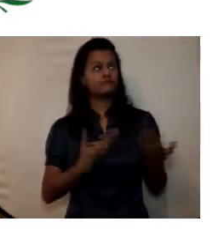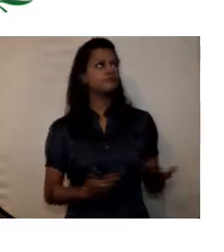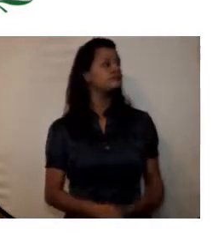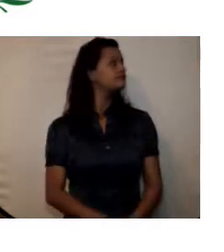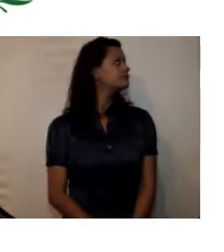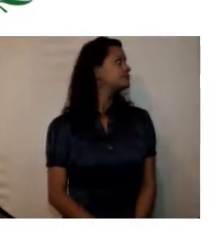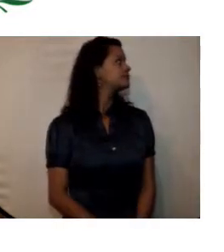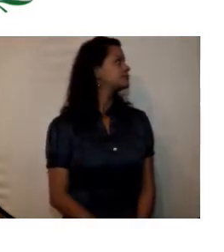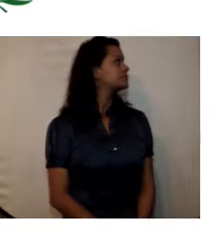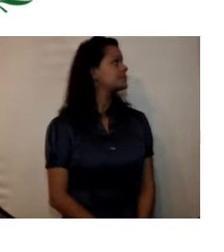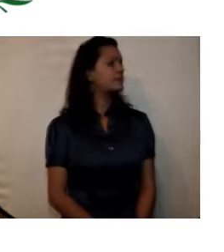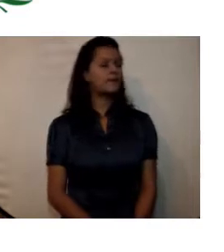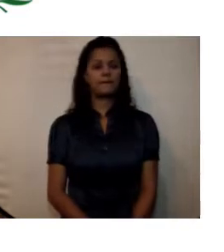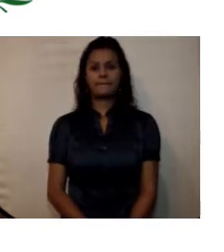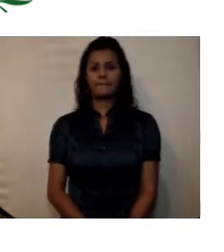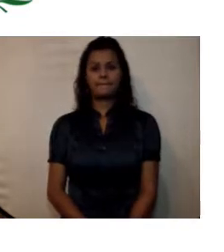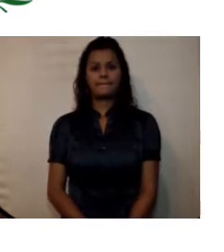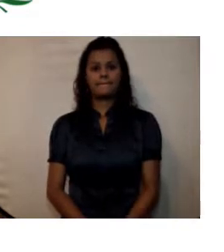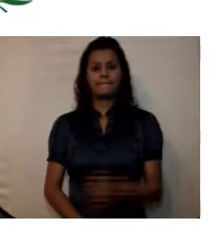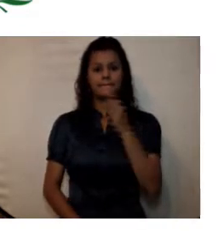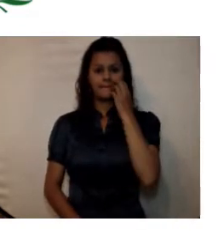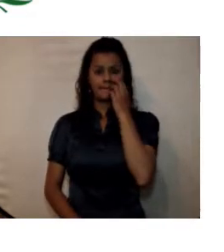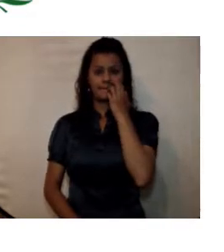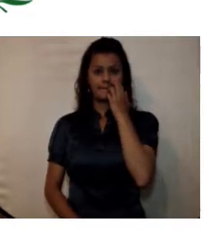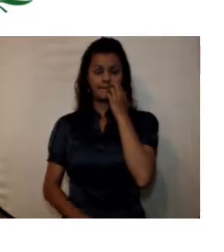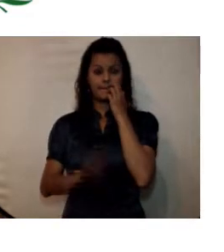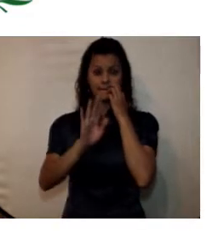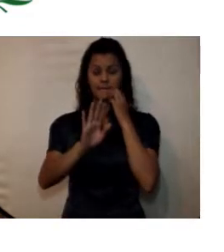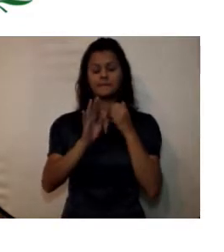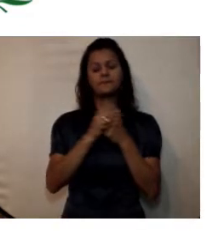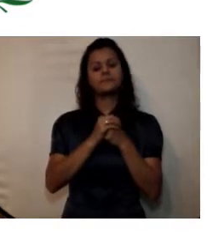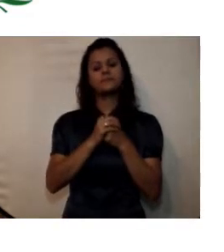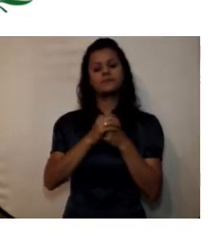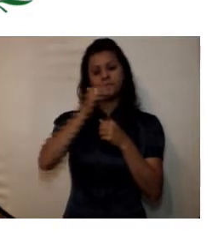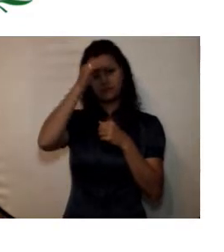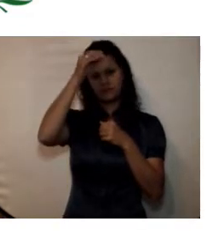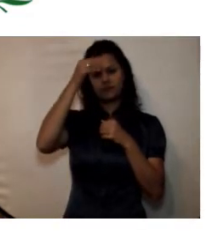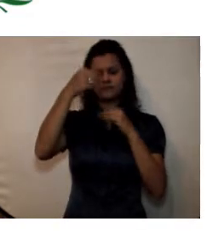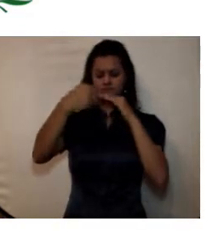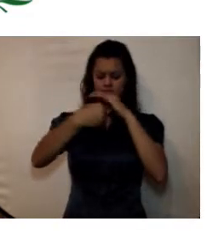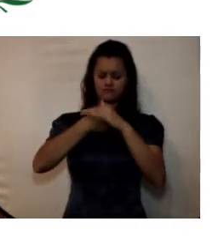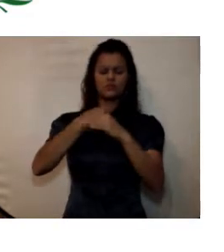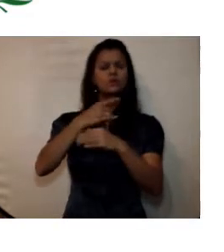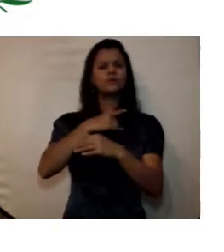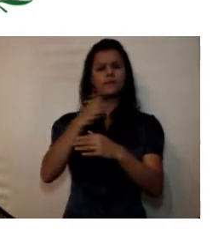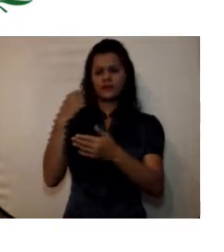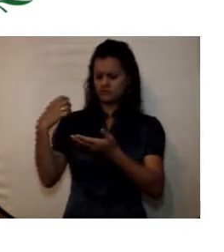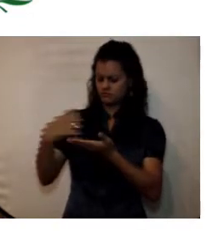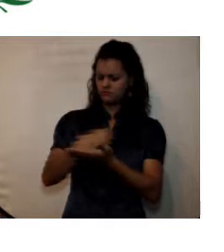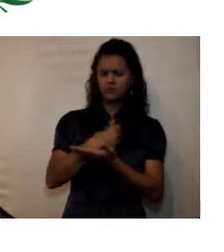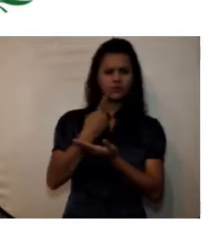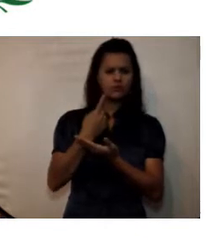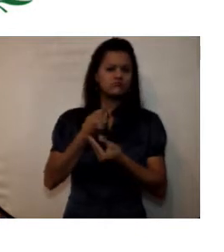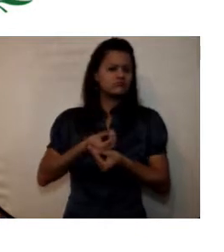concepto de ingreso de ingresos de la universidad es por servicios educativos